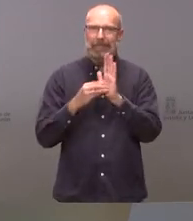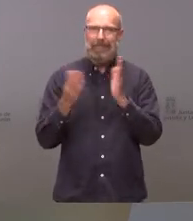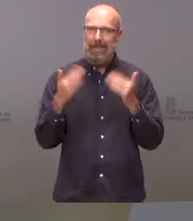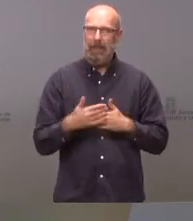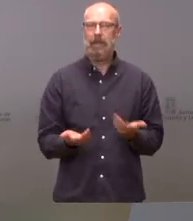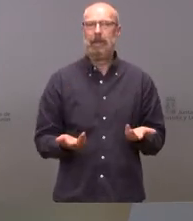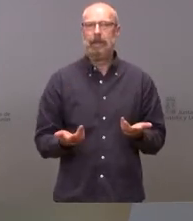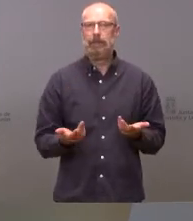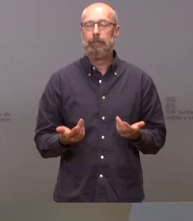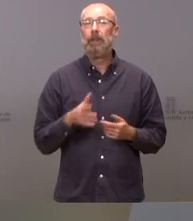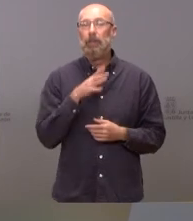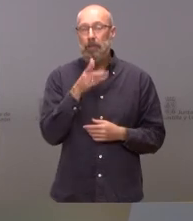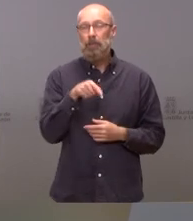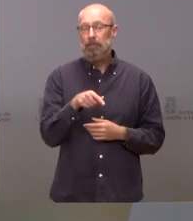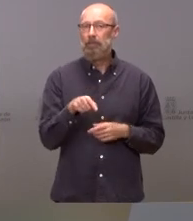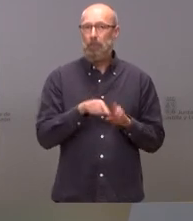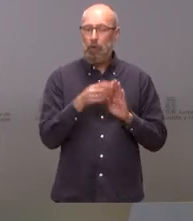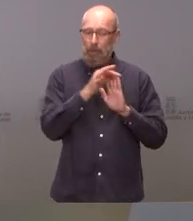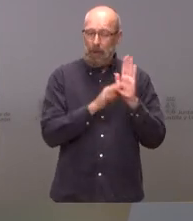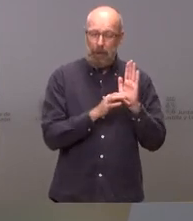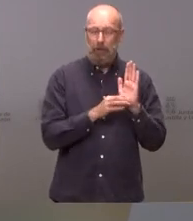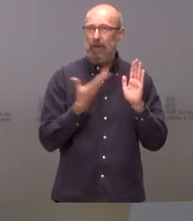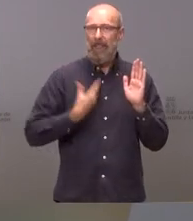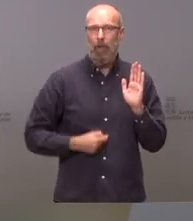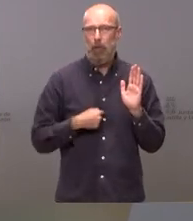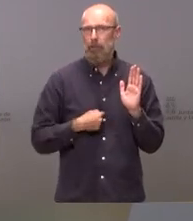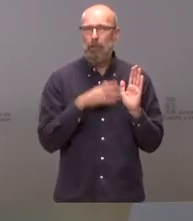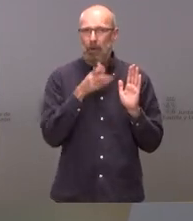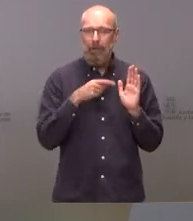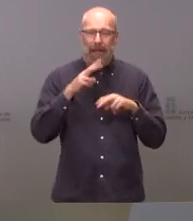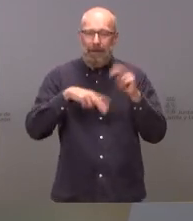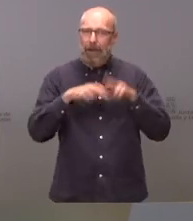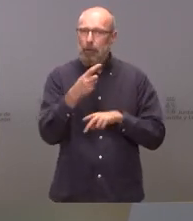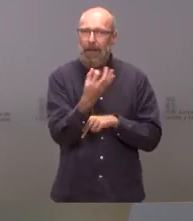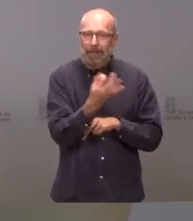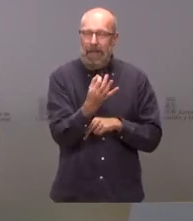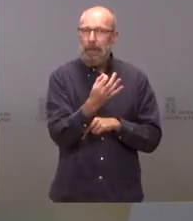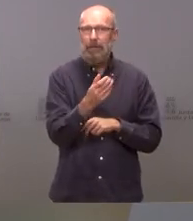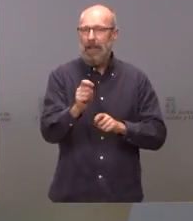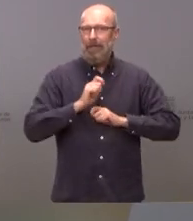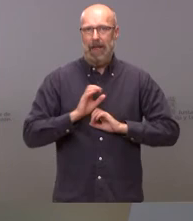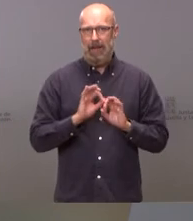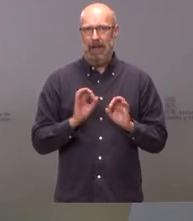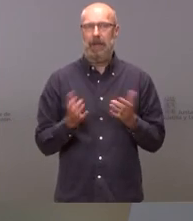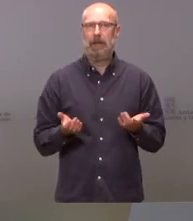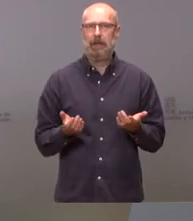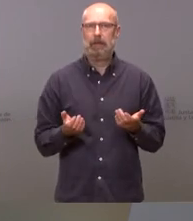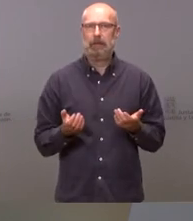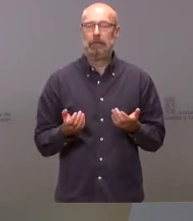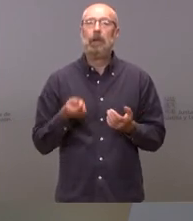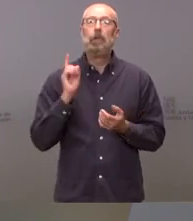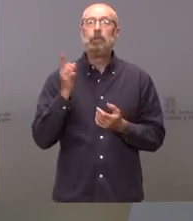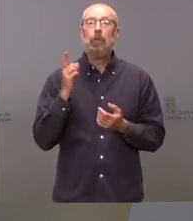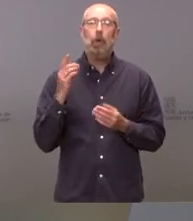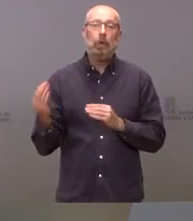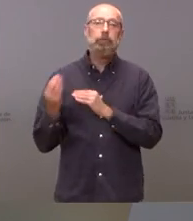tanto creemos que son decepcionantes porque no abordan grandes infraestructuras que son imprescindibles para Castilla y León y únicamente hay dotación para